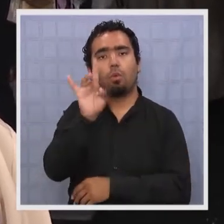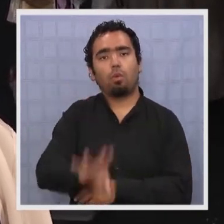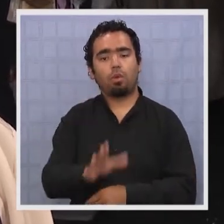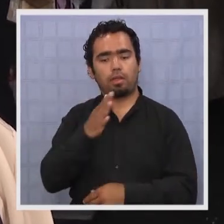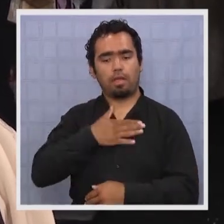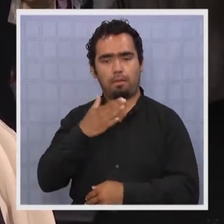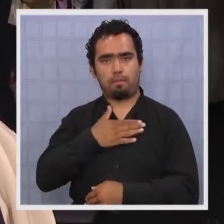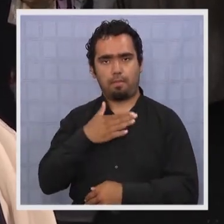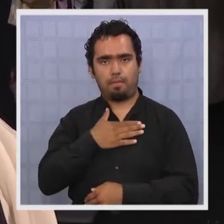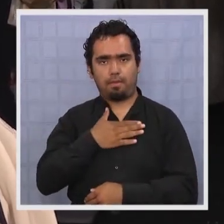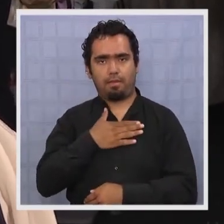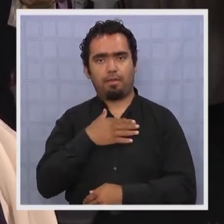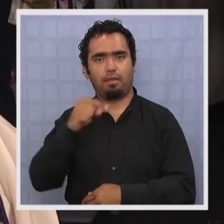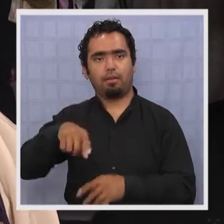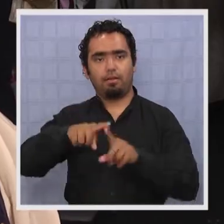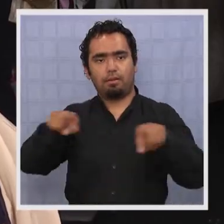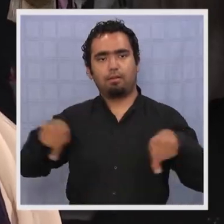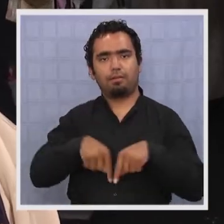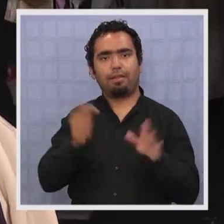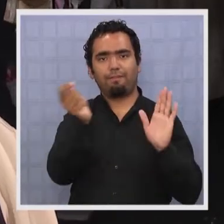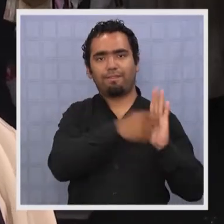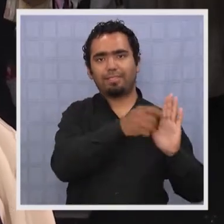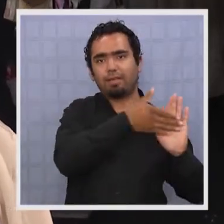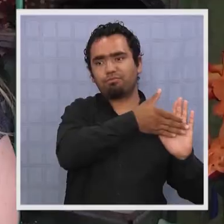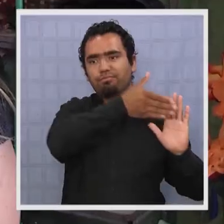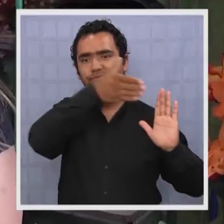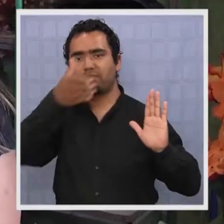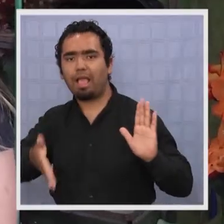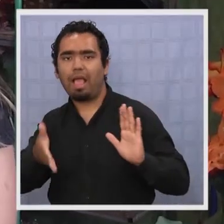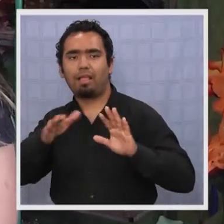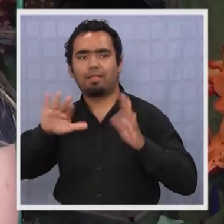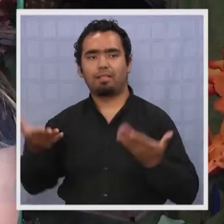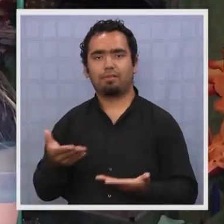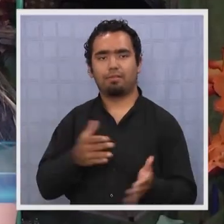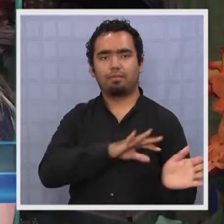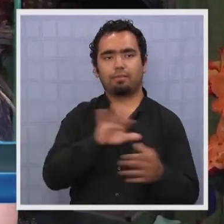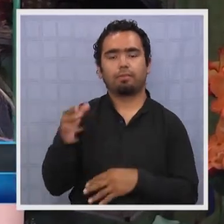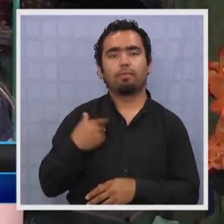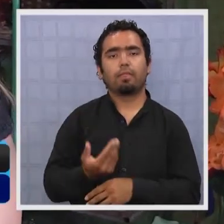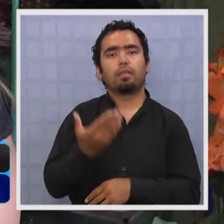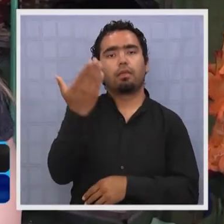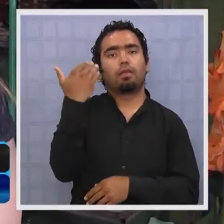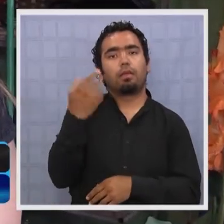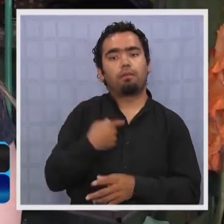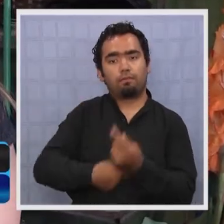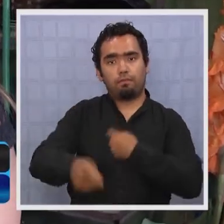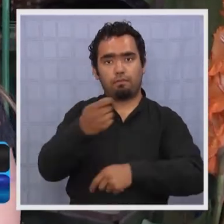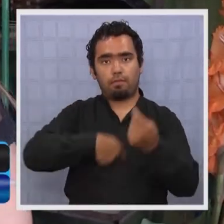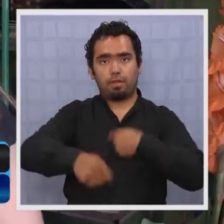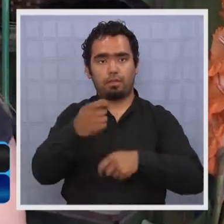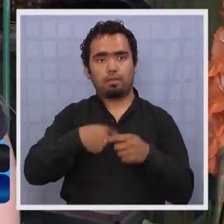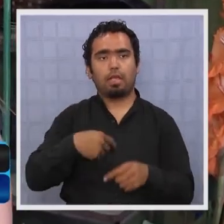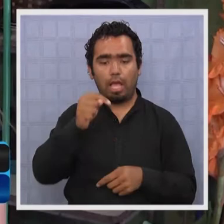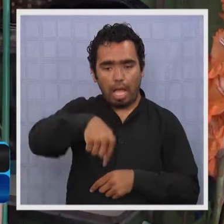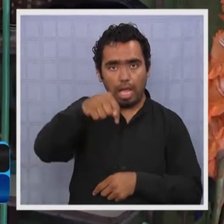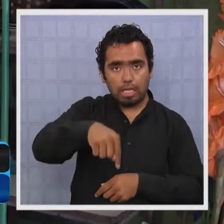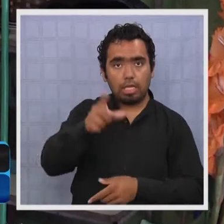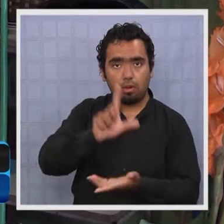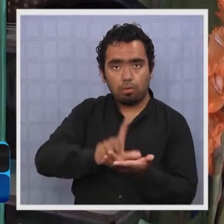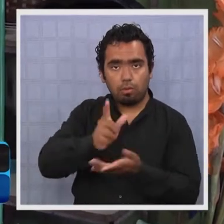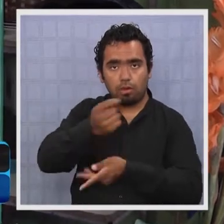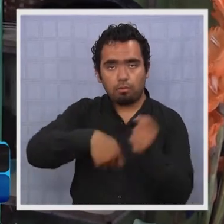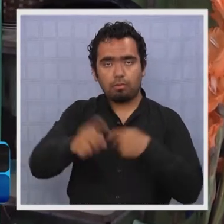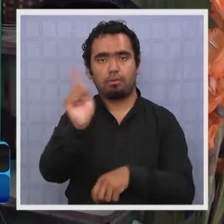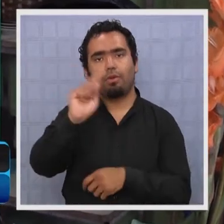única es la mía la que está quedando desde esa fecha. Las ventas de las flores para el 1 de noviembre es en el cementerio, no acá,